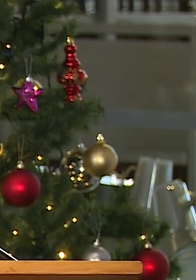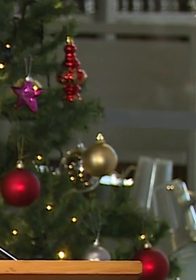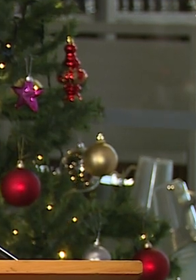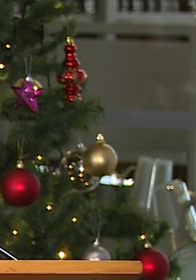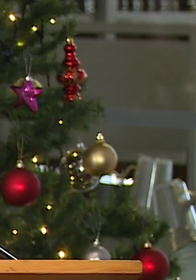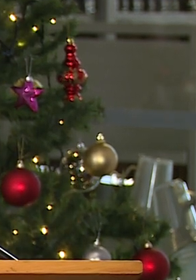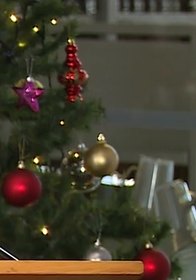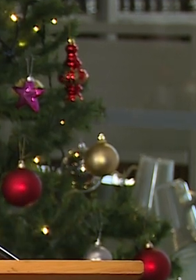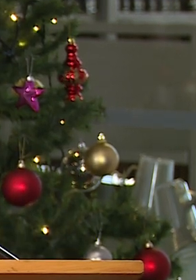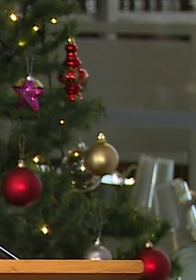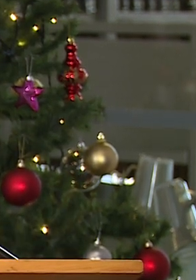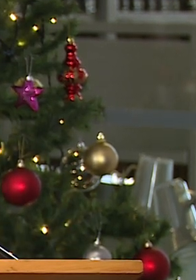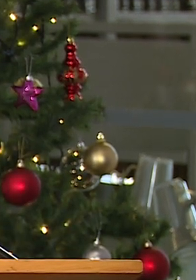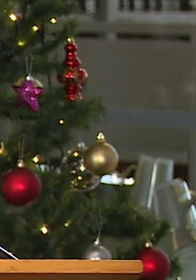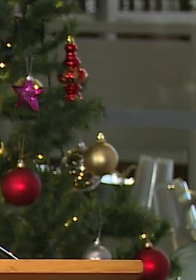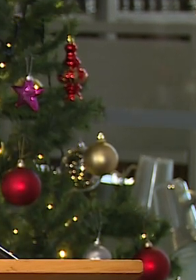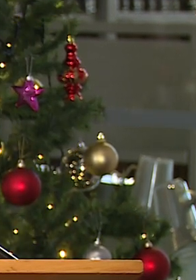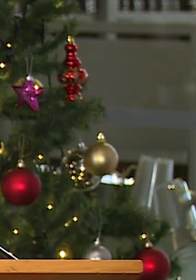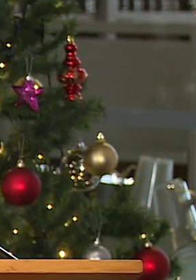Nacional.